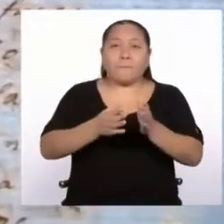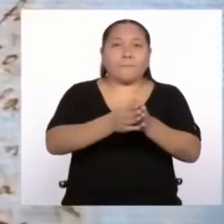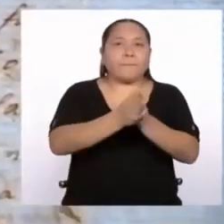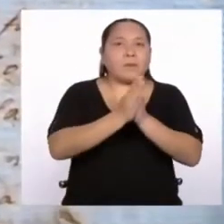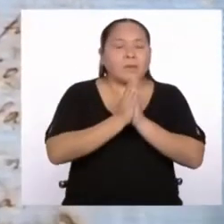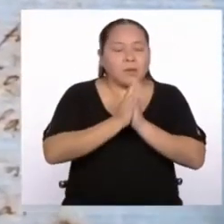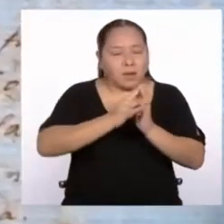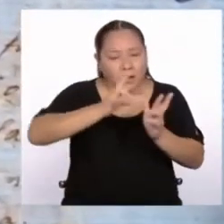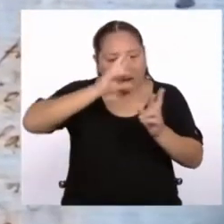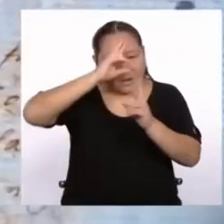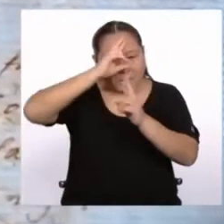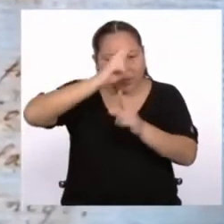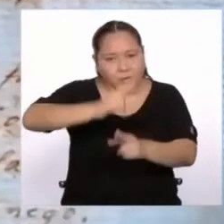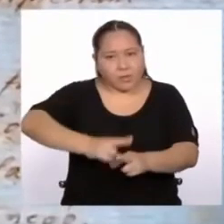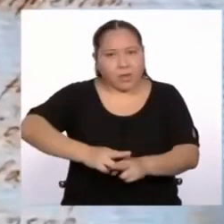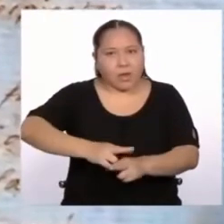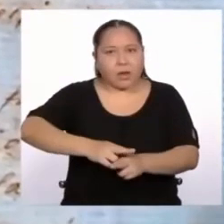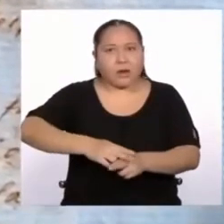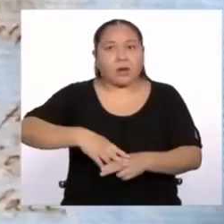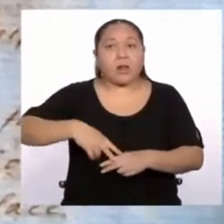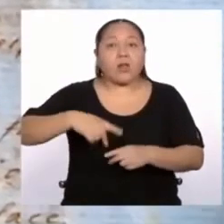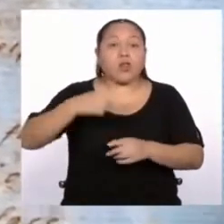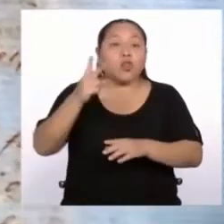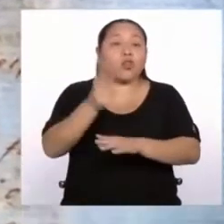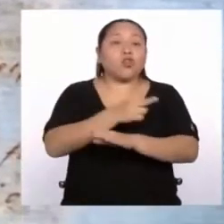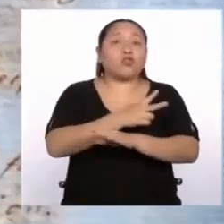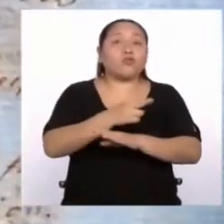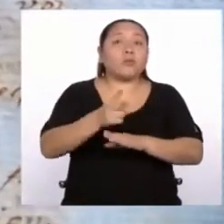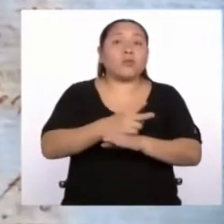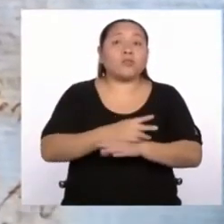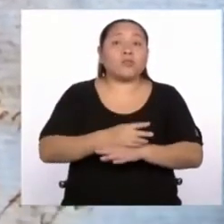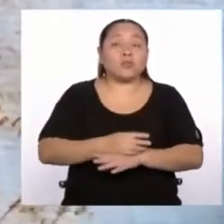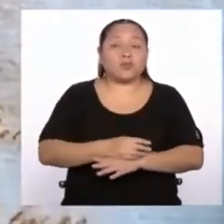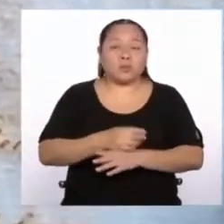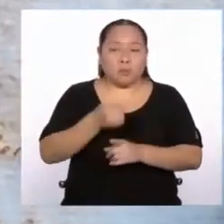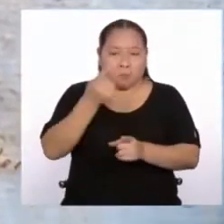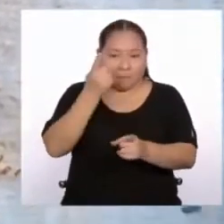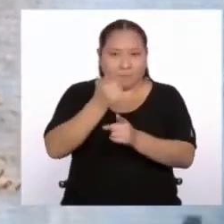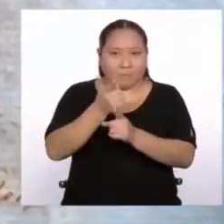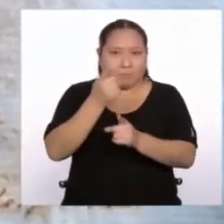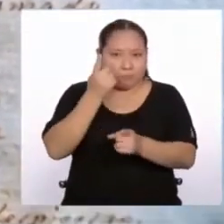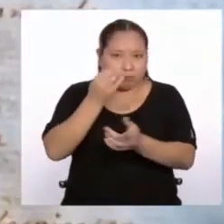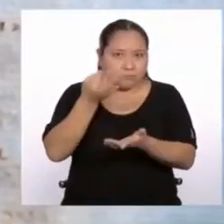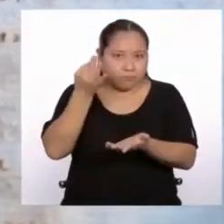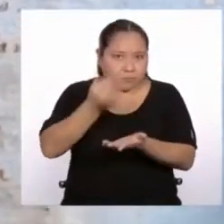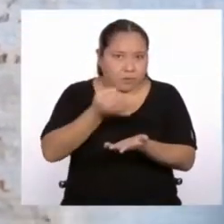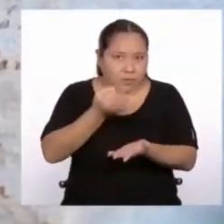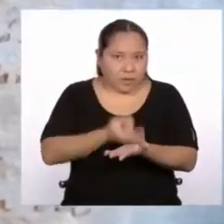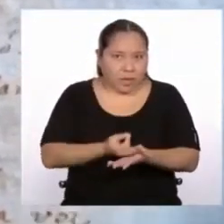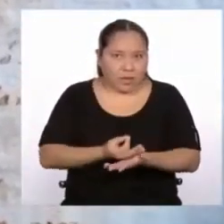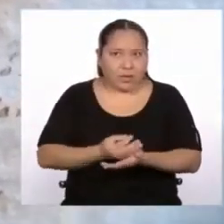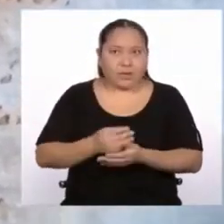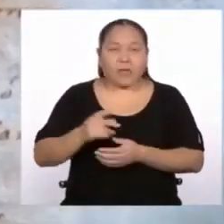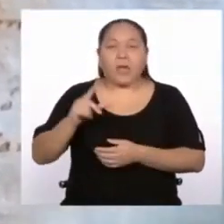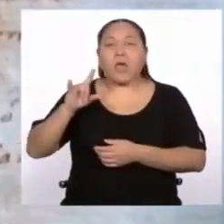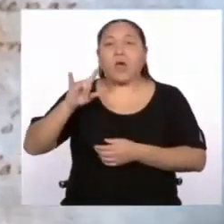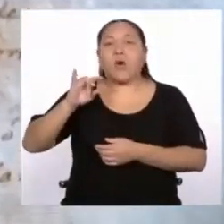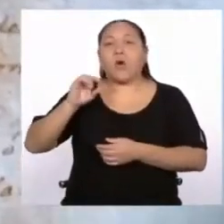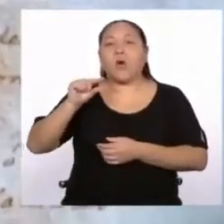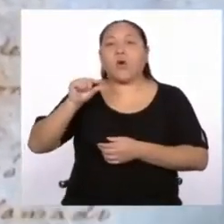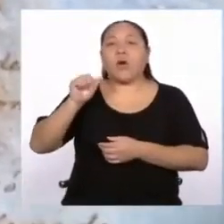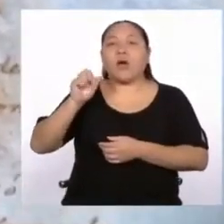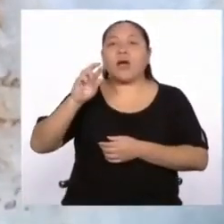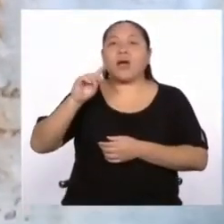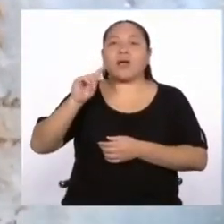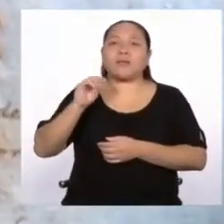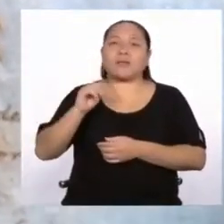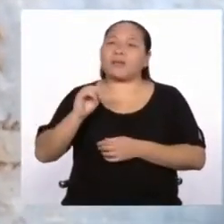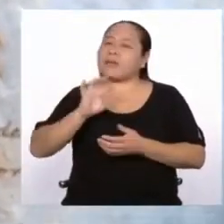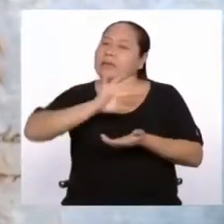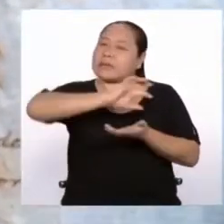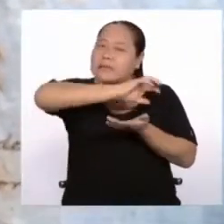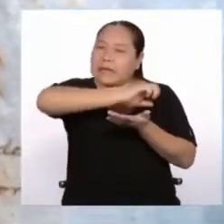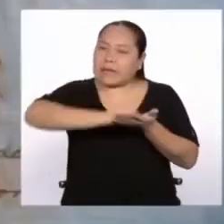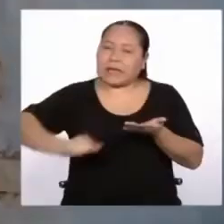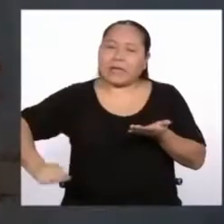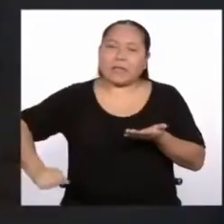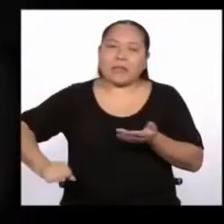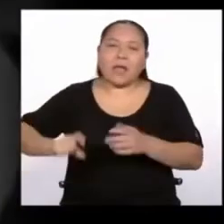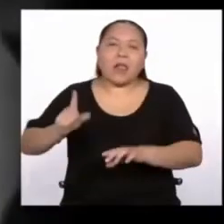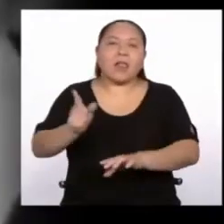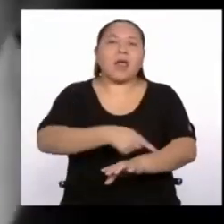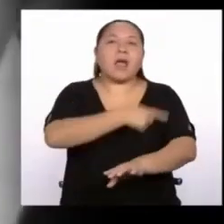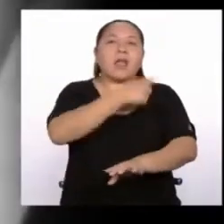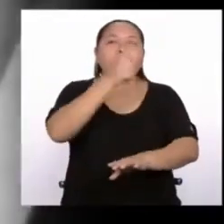respetar los versos originales de Torre Ugarte y, por añadidura, anular la estrofa de largo tiempo.